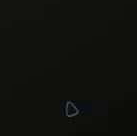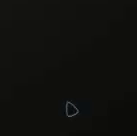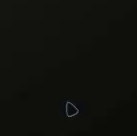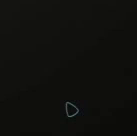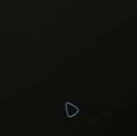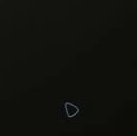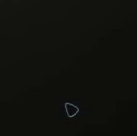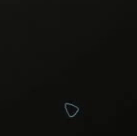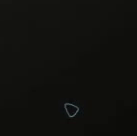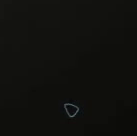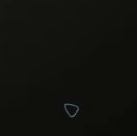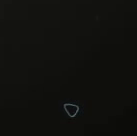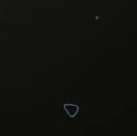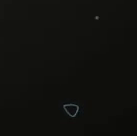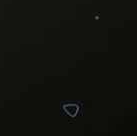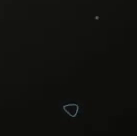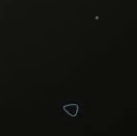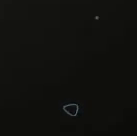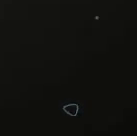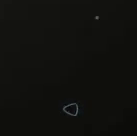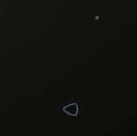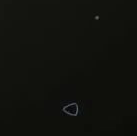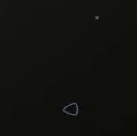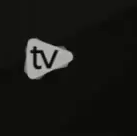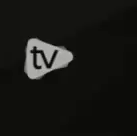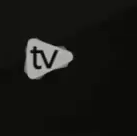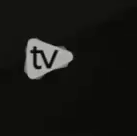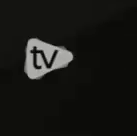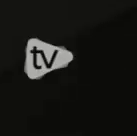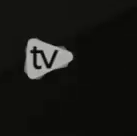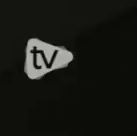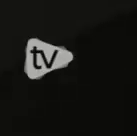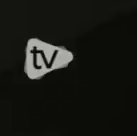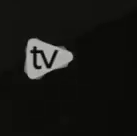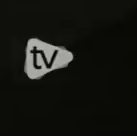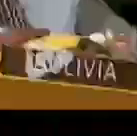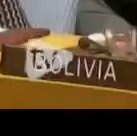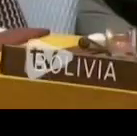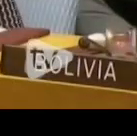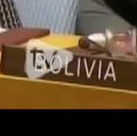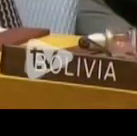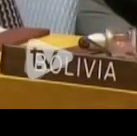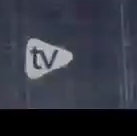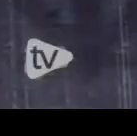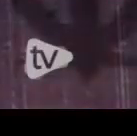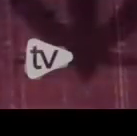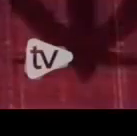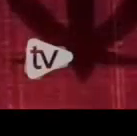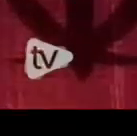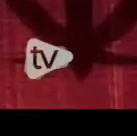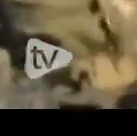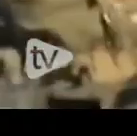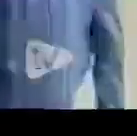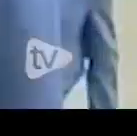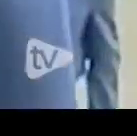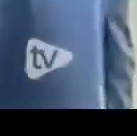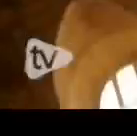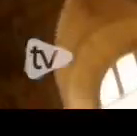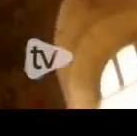Comparte la emoción Junto a Ecuador TV Noticias Política